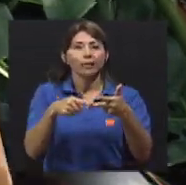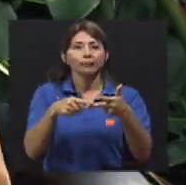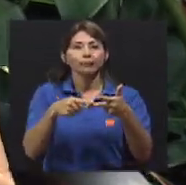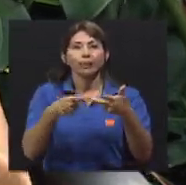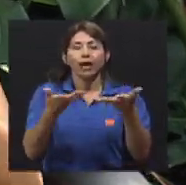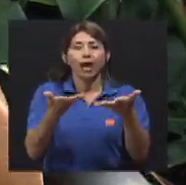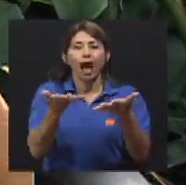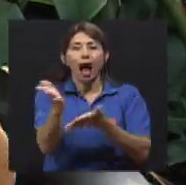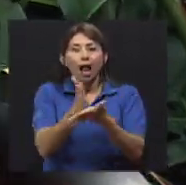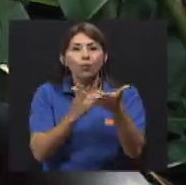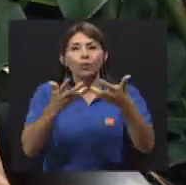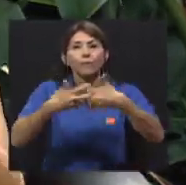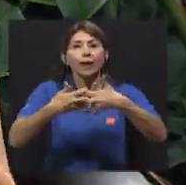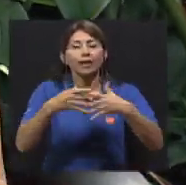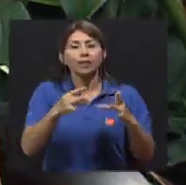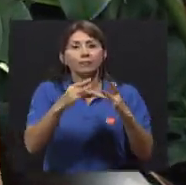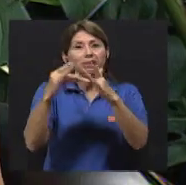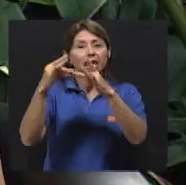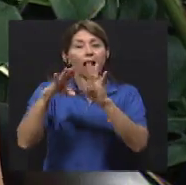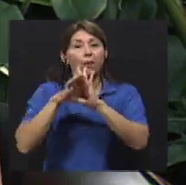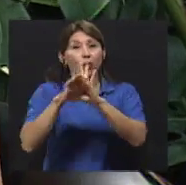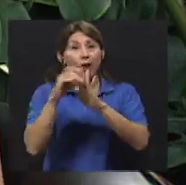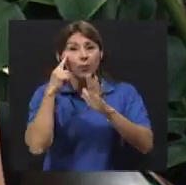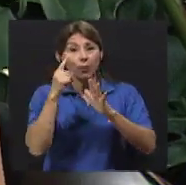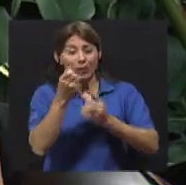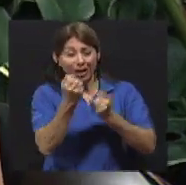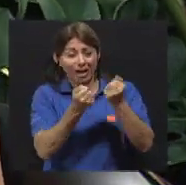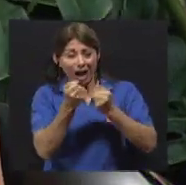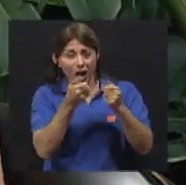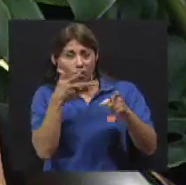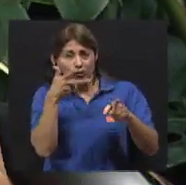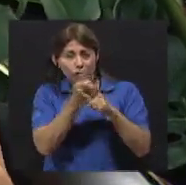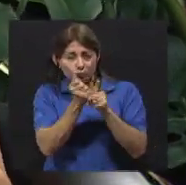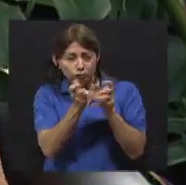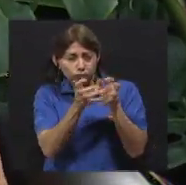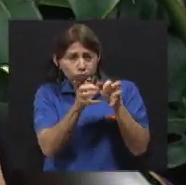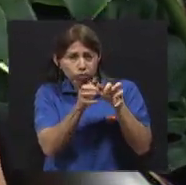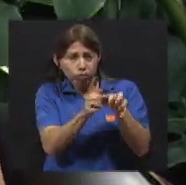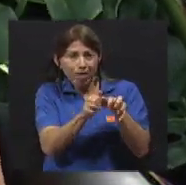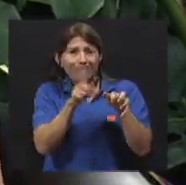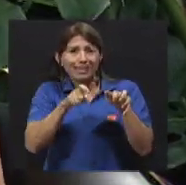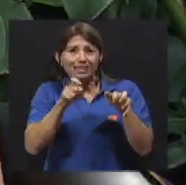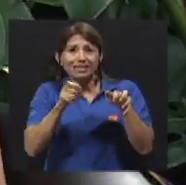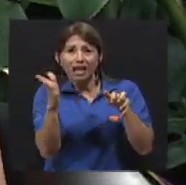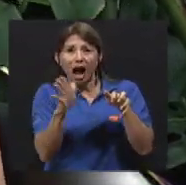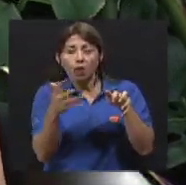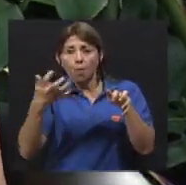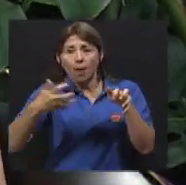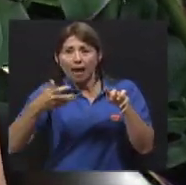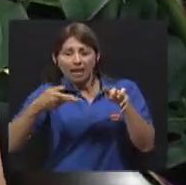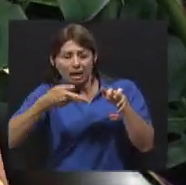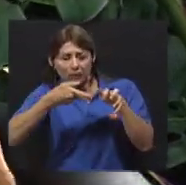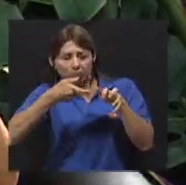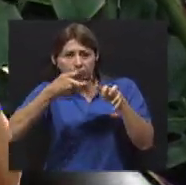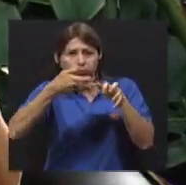el tipo de maquinaria para liberar a la persona atrapada o a las víctimas